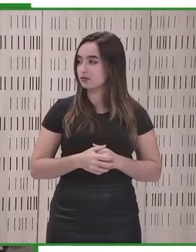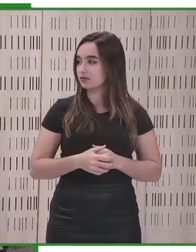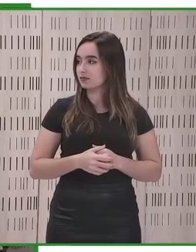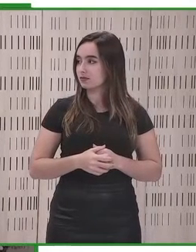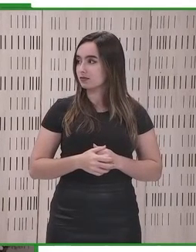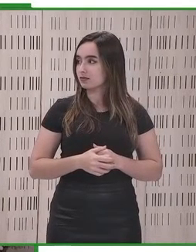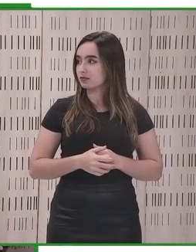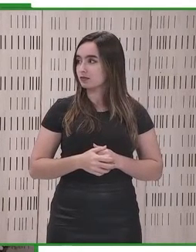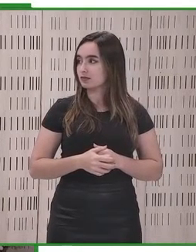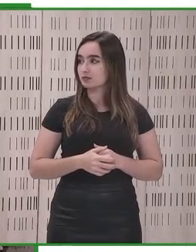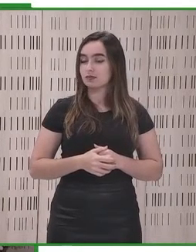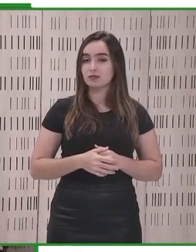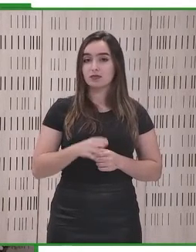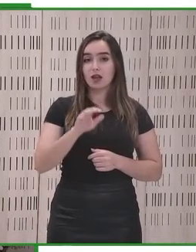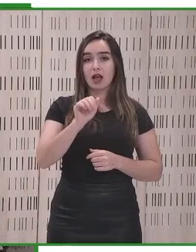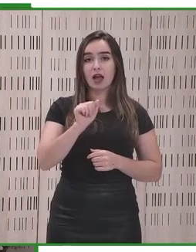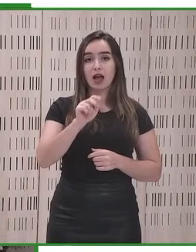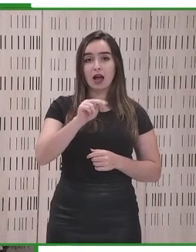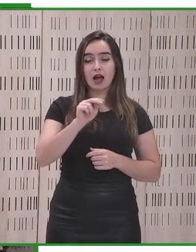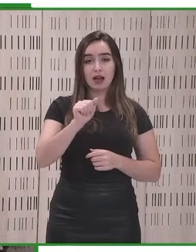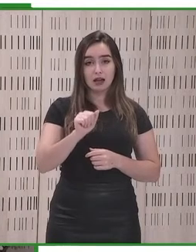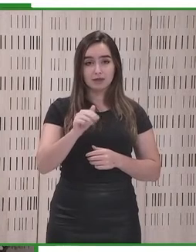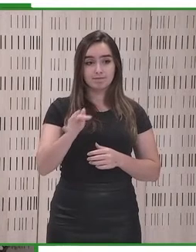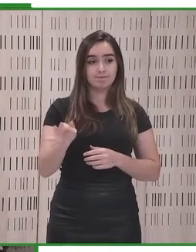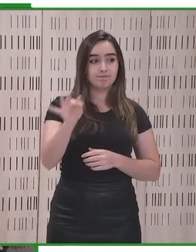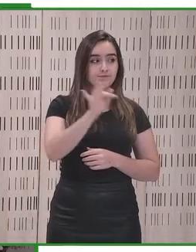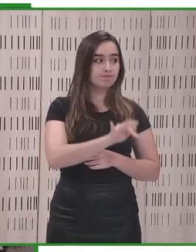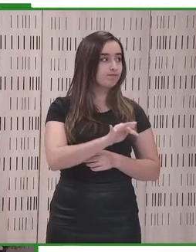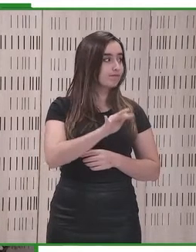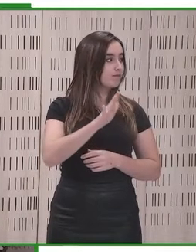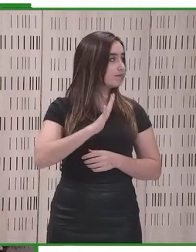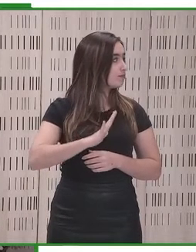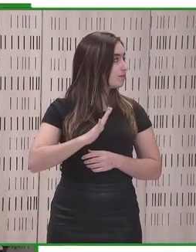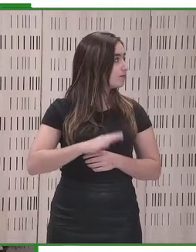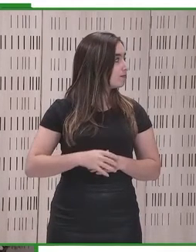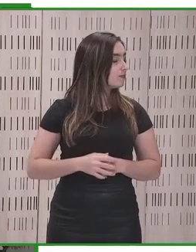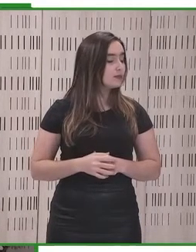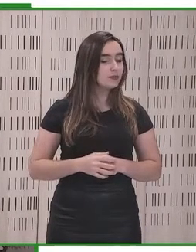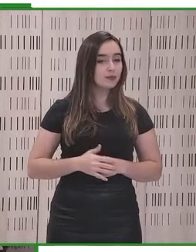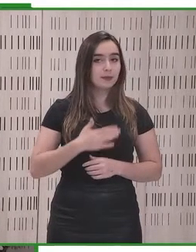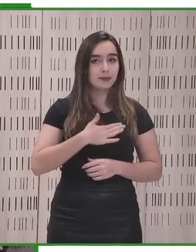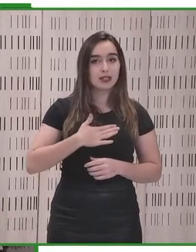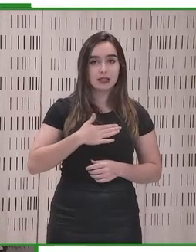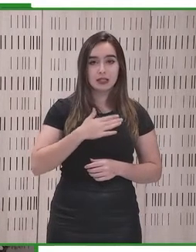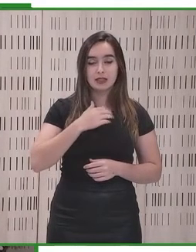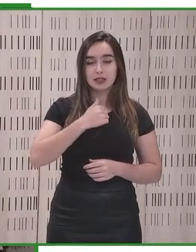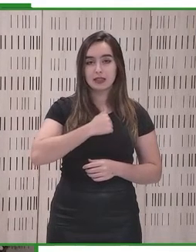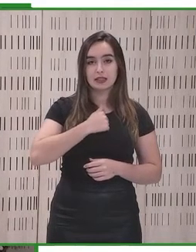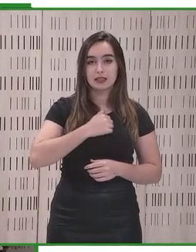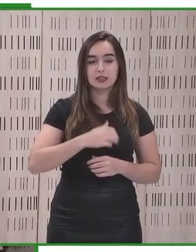Ana, I would like now to ask you for your intervention. Ana, the floor is yours. No, thank you very much.